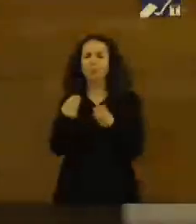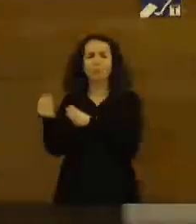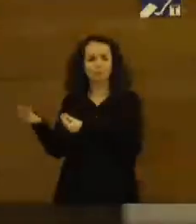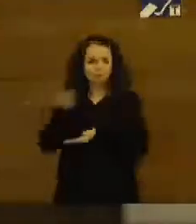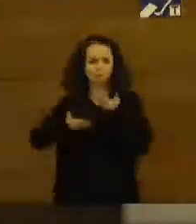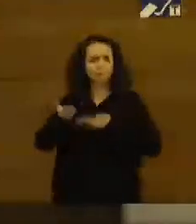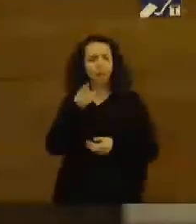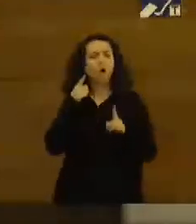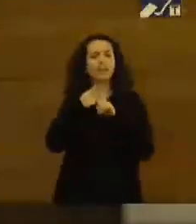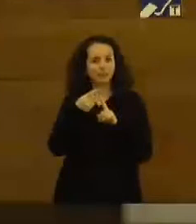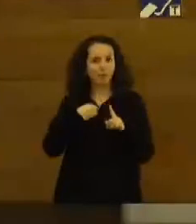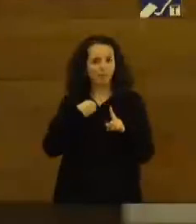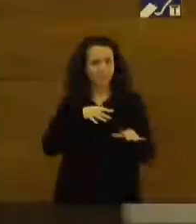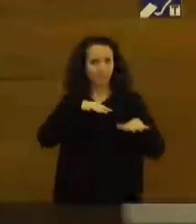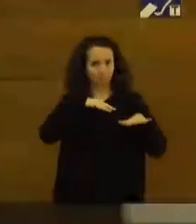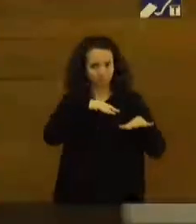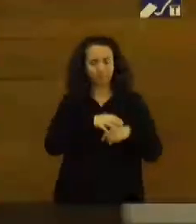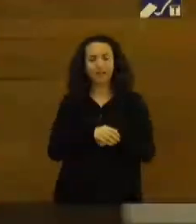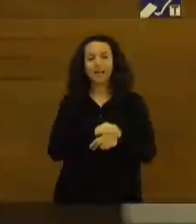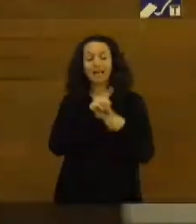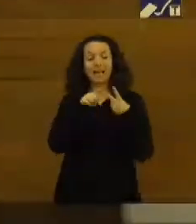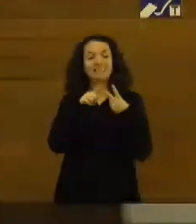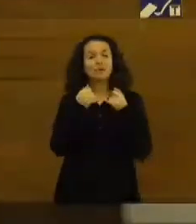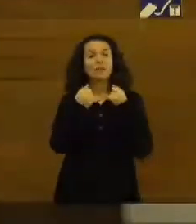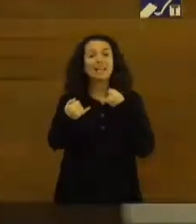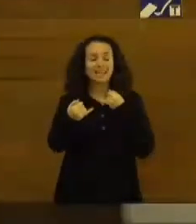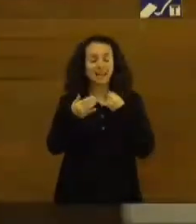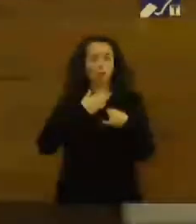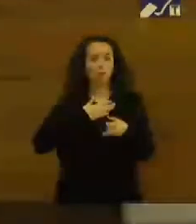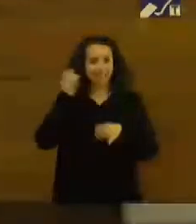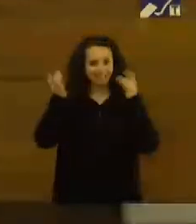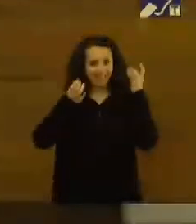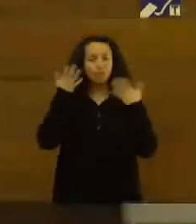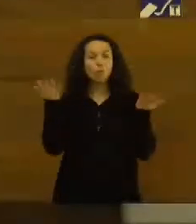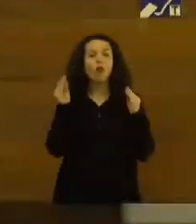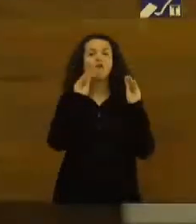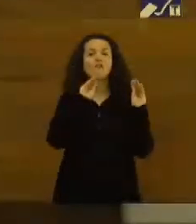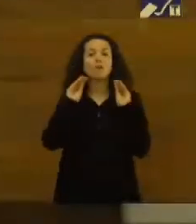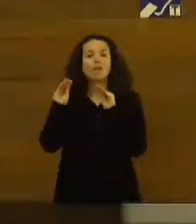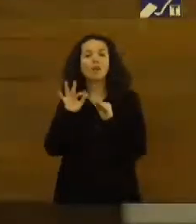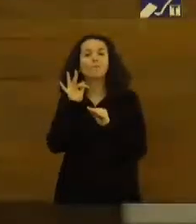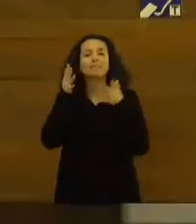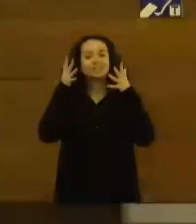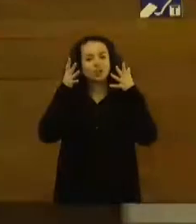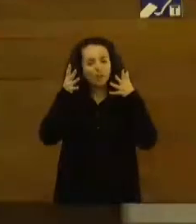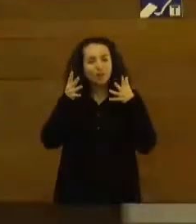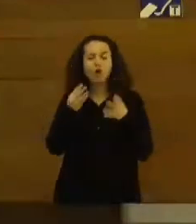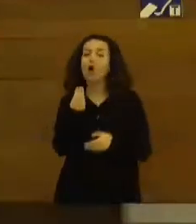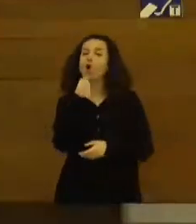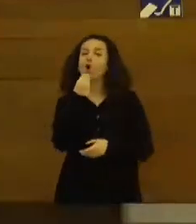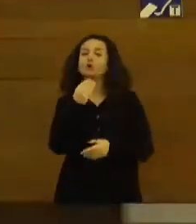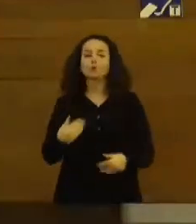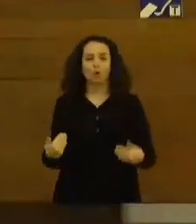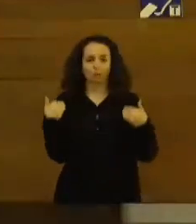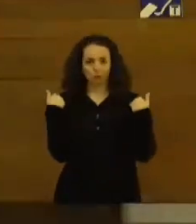llevar a cabo este tipo de actividad. Igualmente, una segunda línea de actividad es la formación y asesoramiento en el consumo responsable